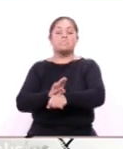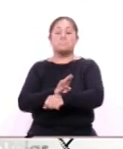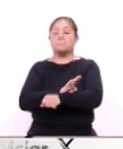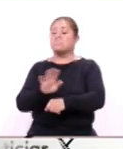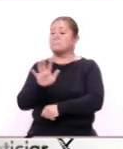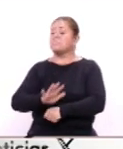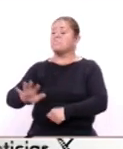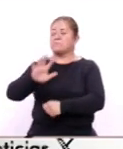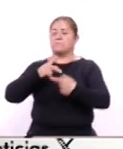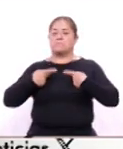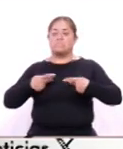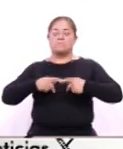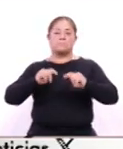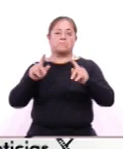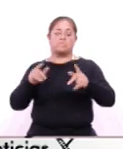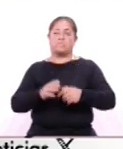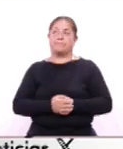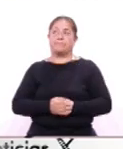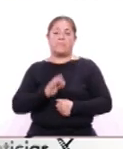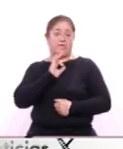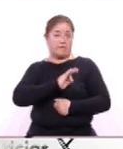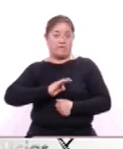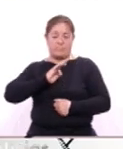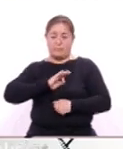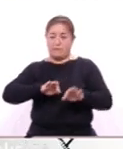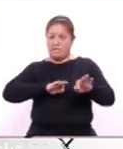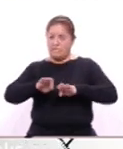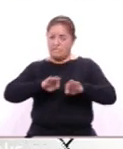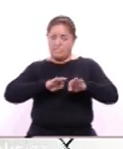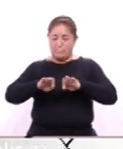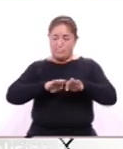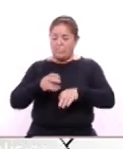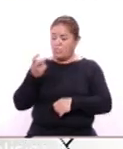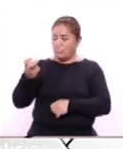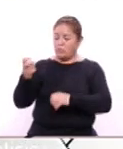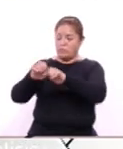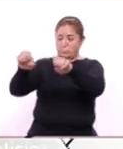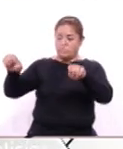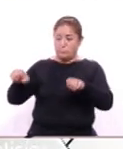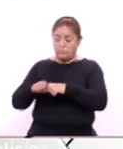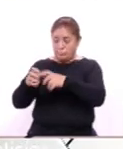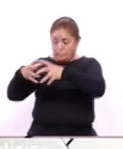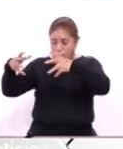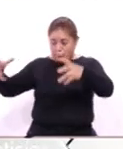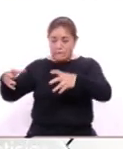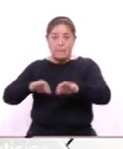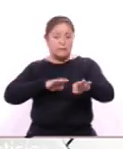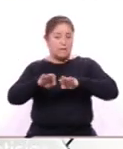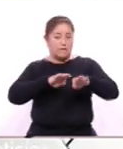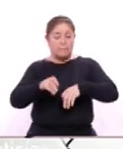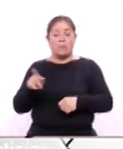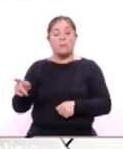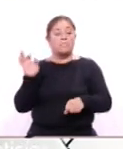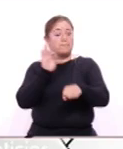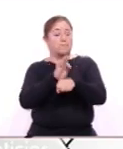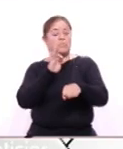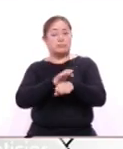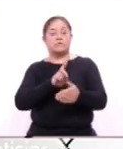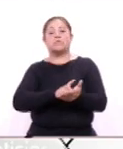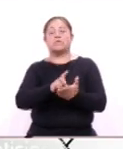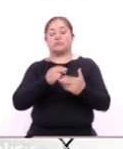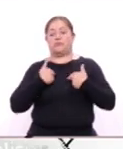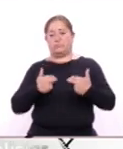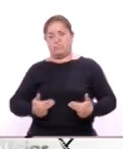tlaxcalteca Felicito la labor desempeñada por este gran equipo de trabajo en la protección de los derechos